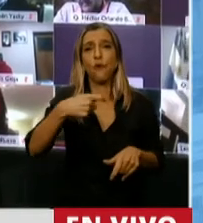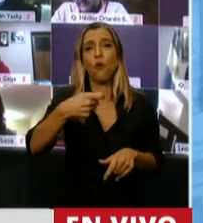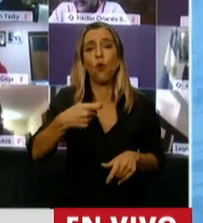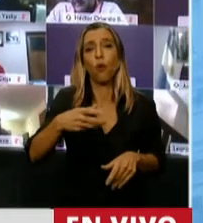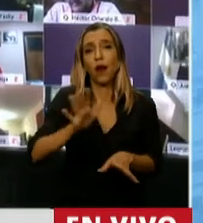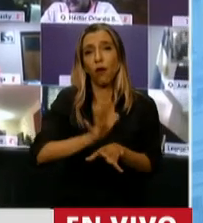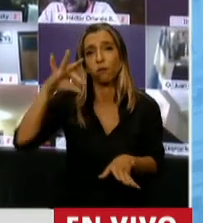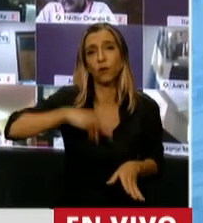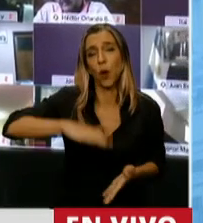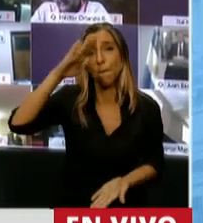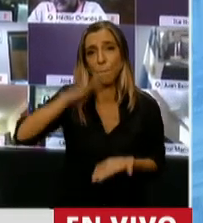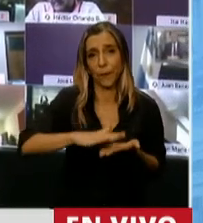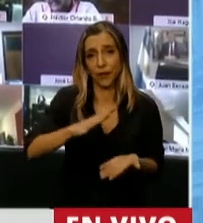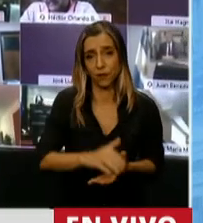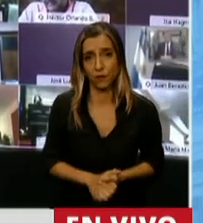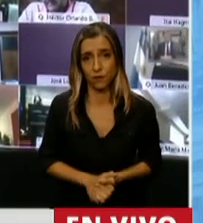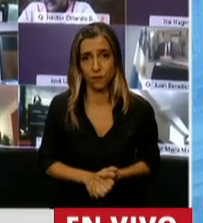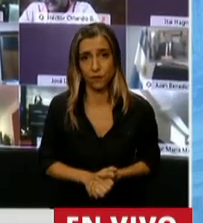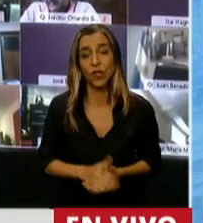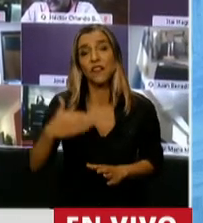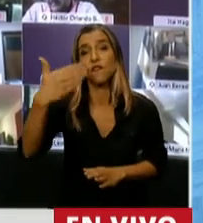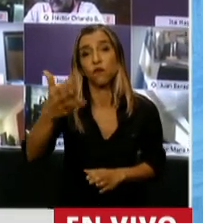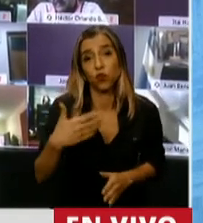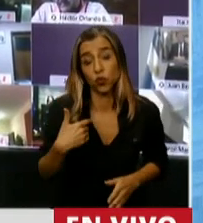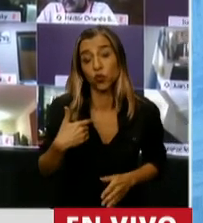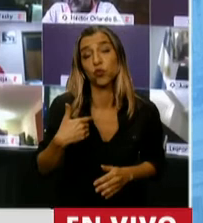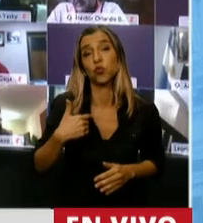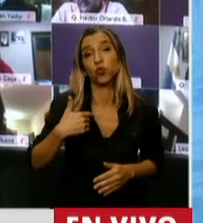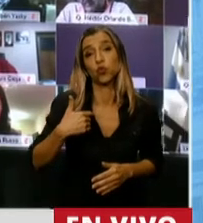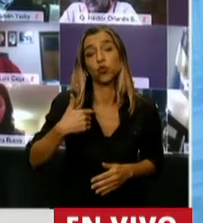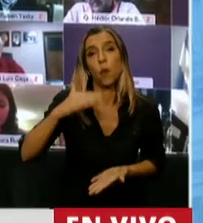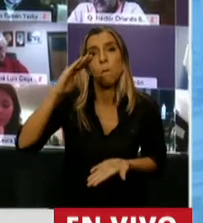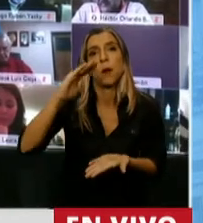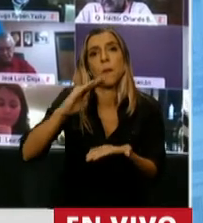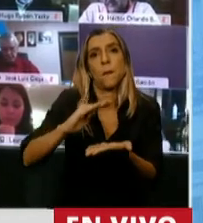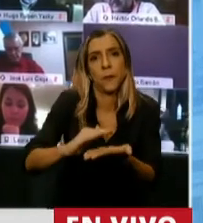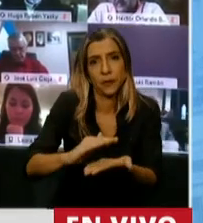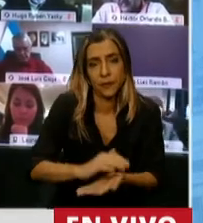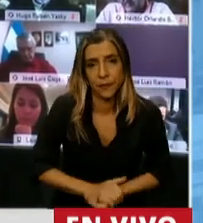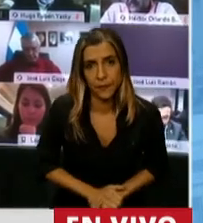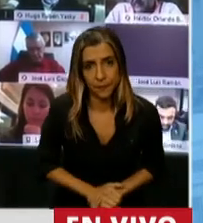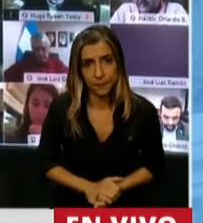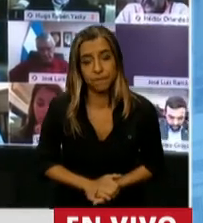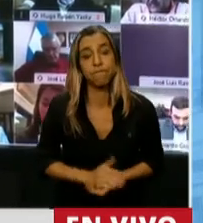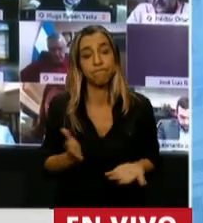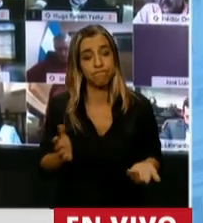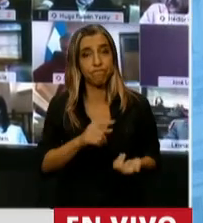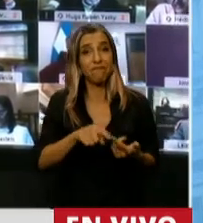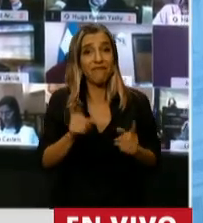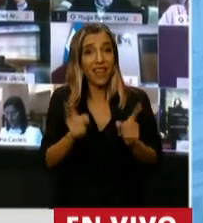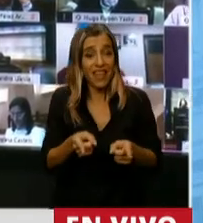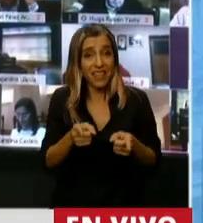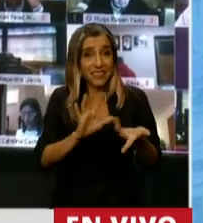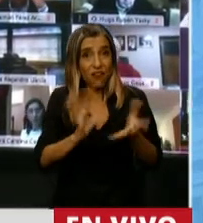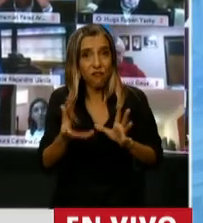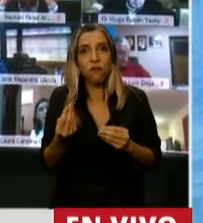Caída que se amplía cuando se estime correctamente la base 2020. Caída que se amplía